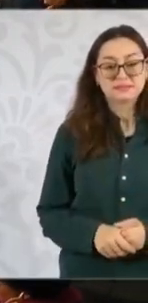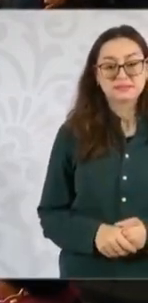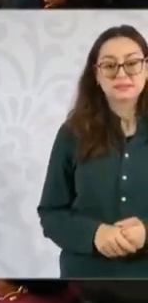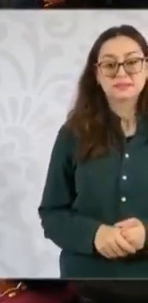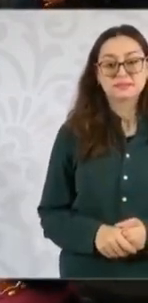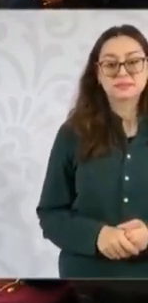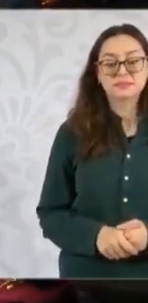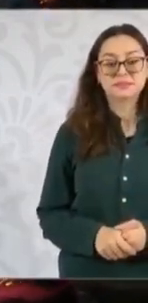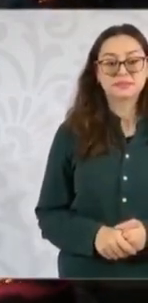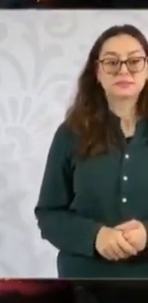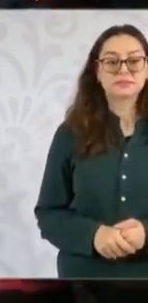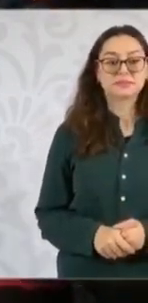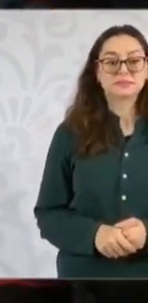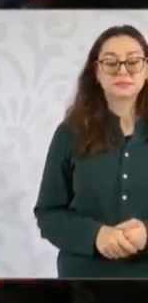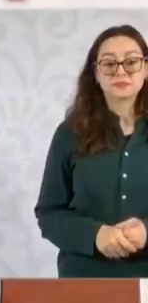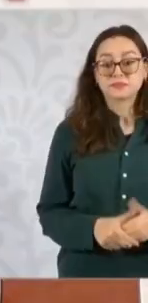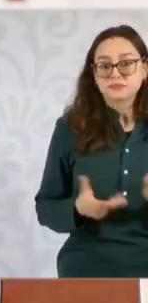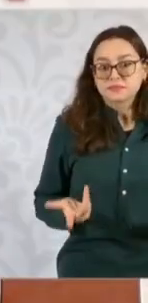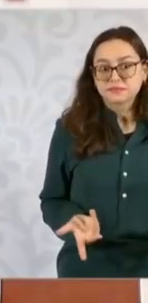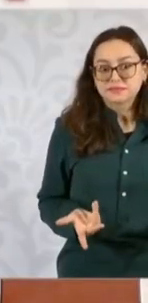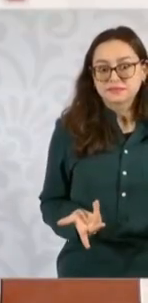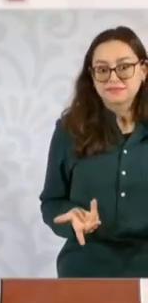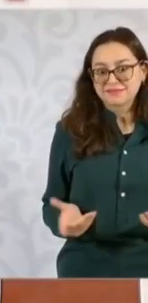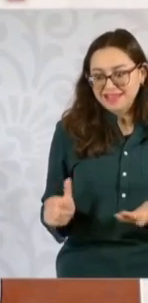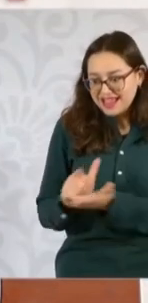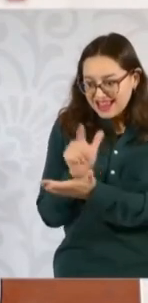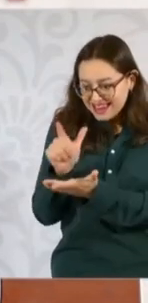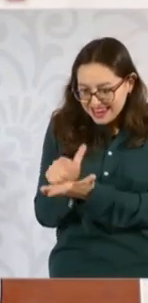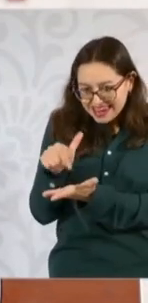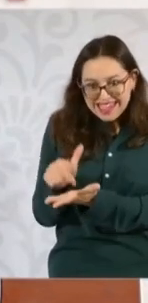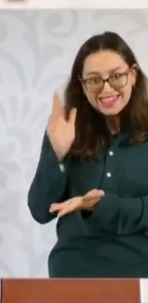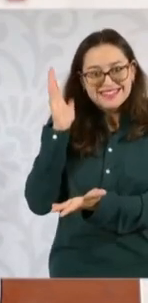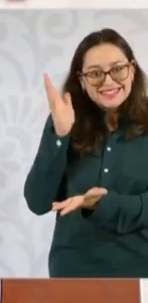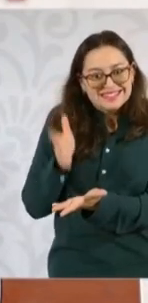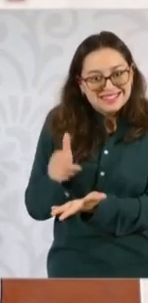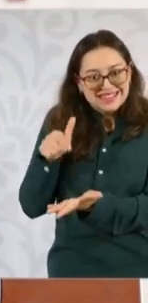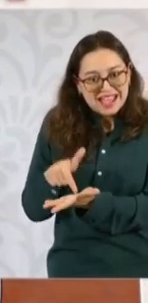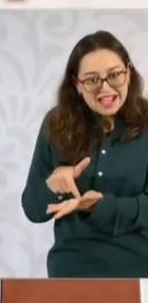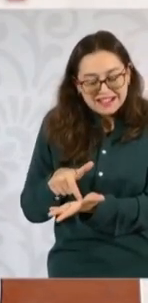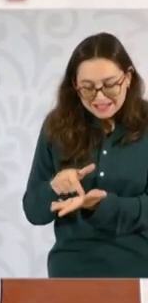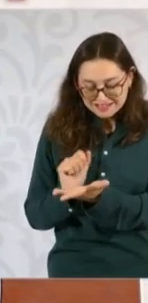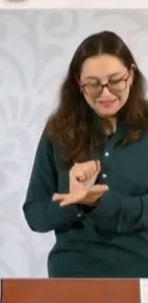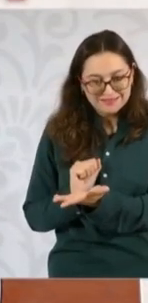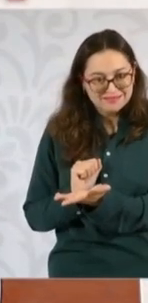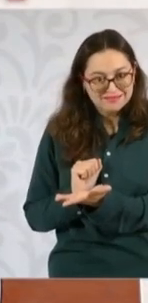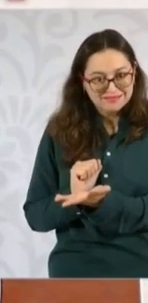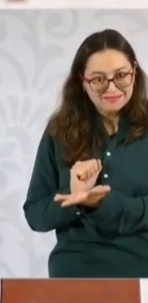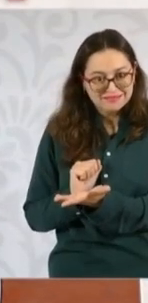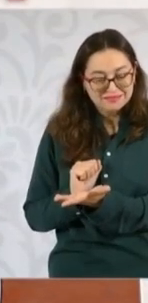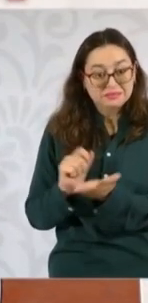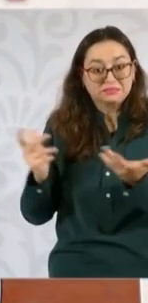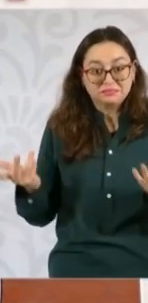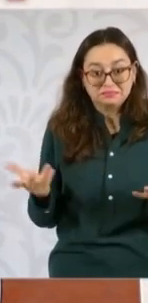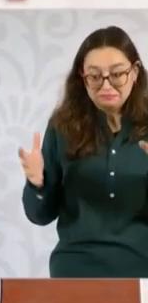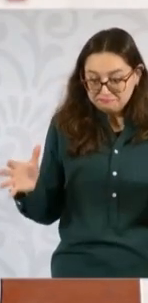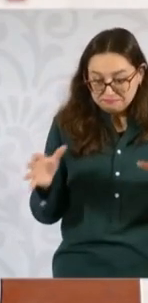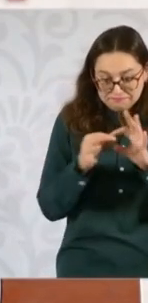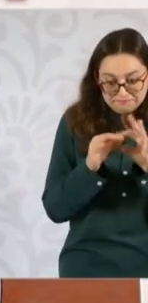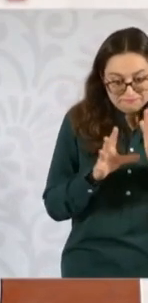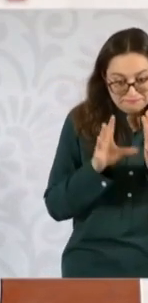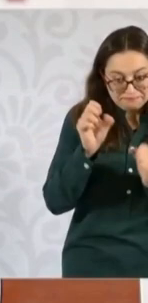Pues es lo que ya está en la ley, pasarlo a la Constitución es, digamos, fortalecer la ley de amparo en el caso